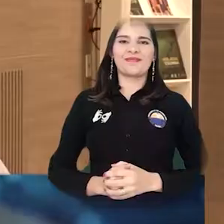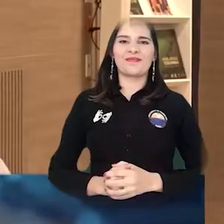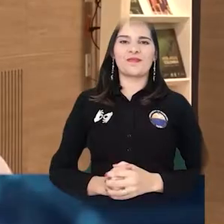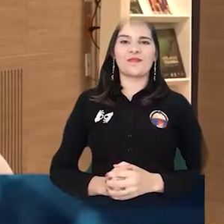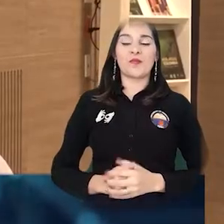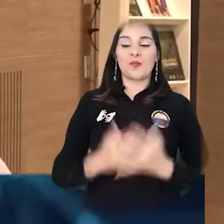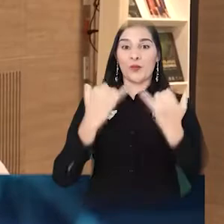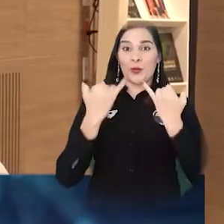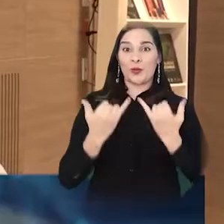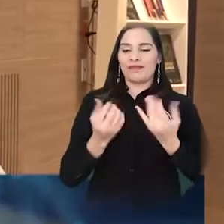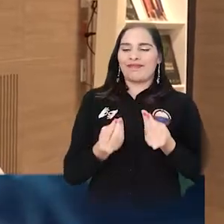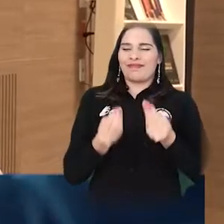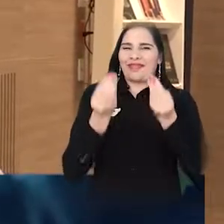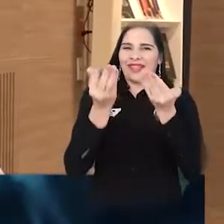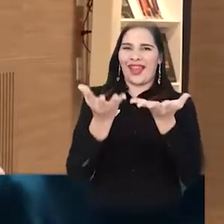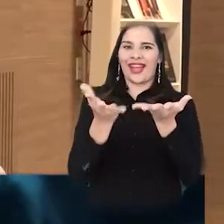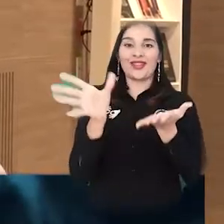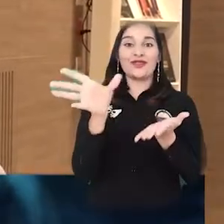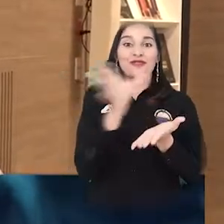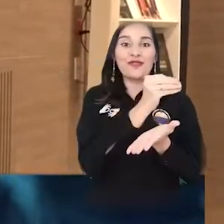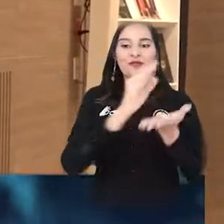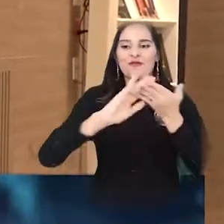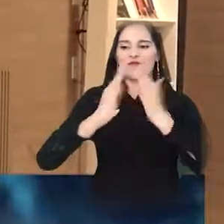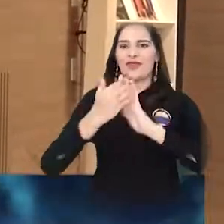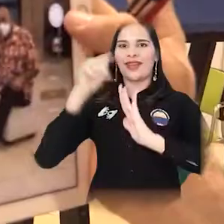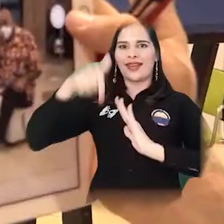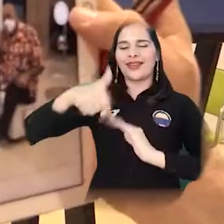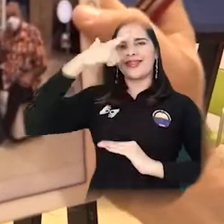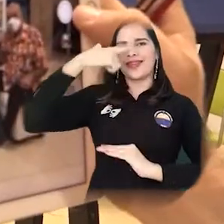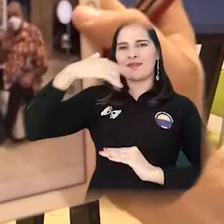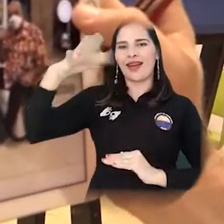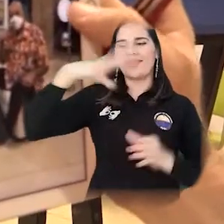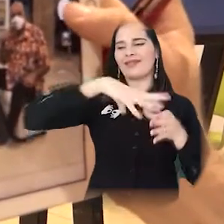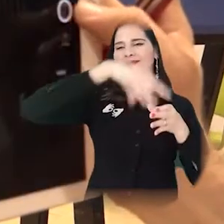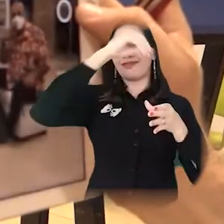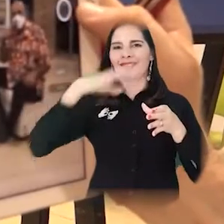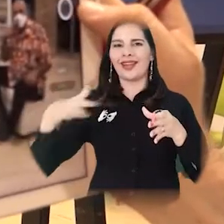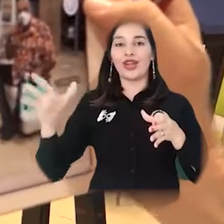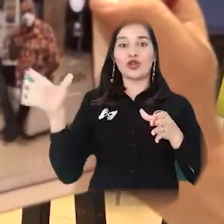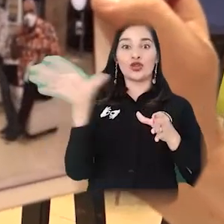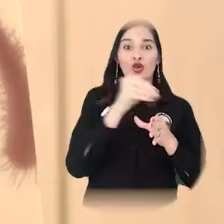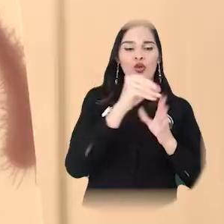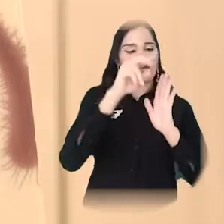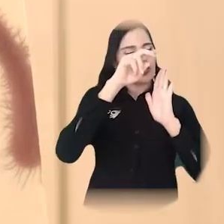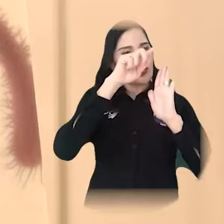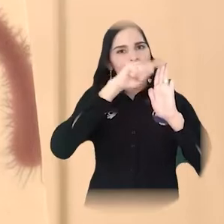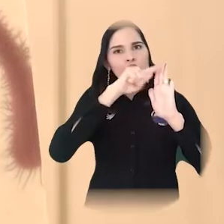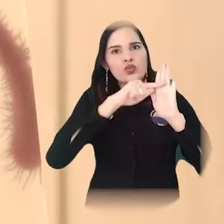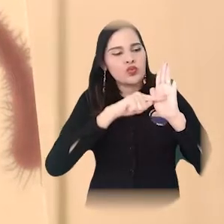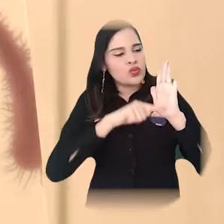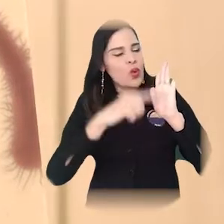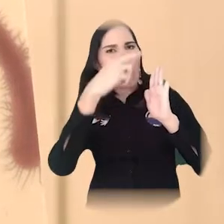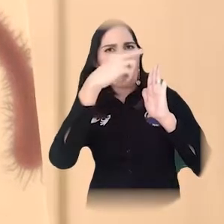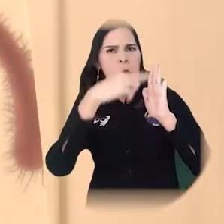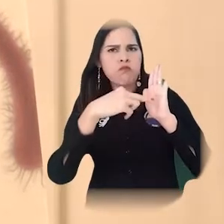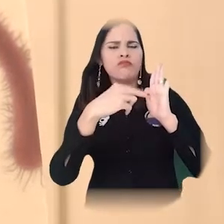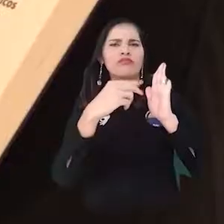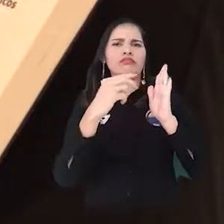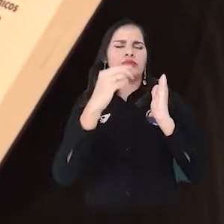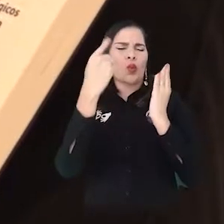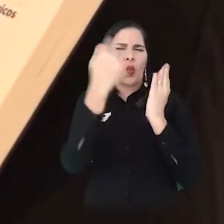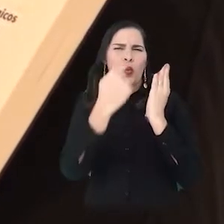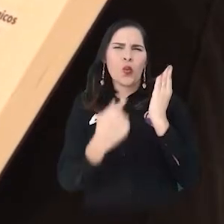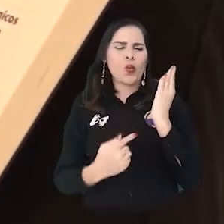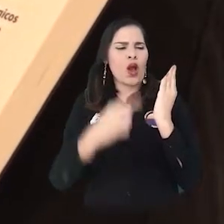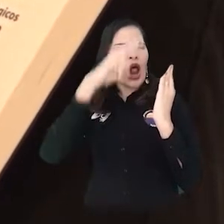En donde le estamos entregando nuevamente a la comunidad samaria y magdalenense una agenda muy enriquecida de